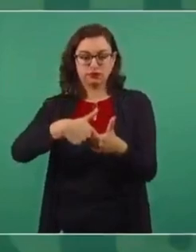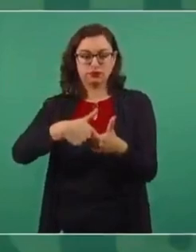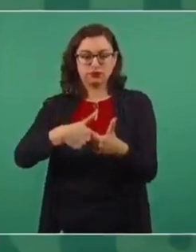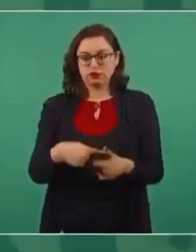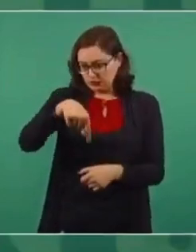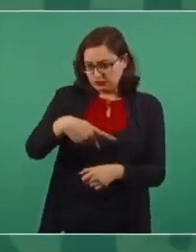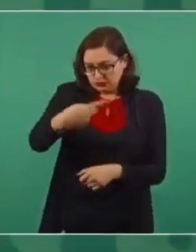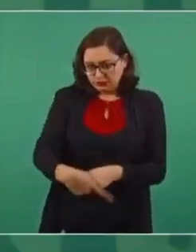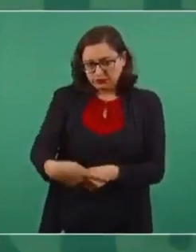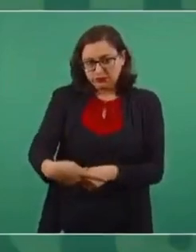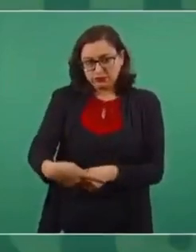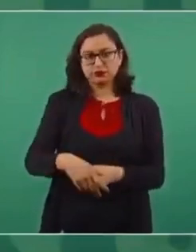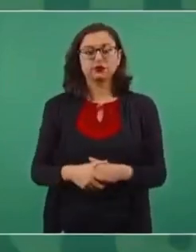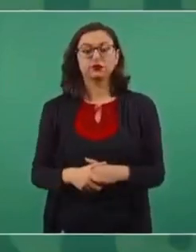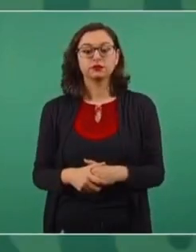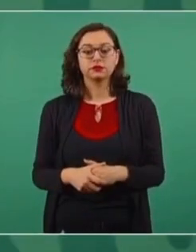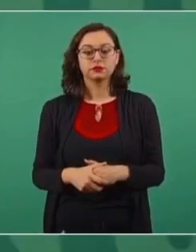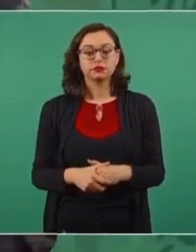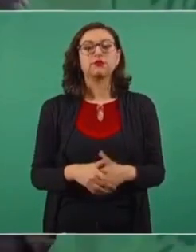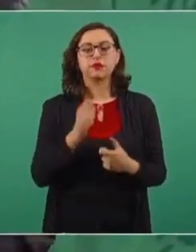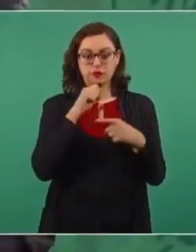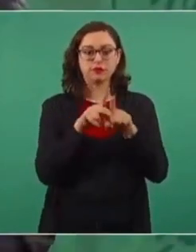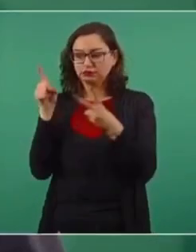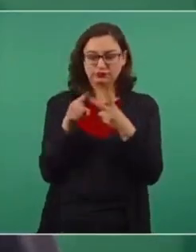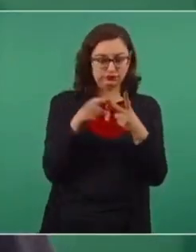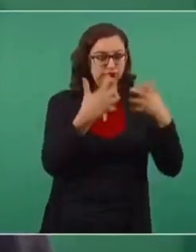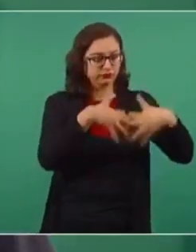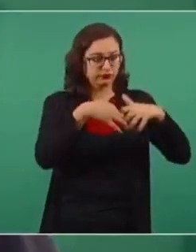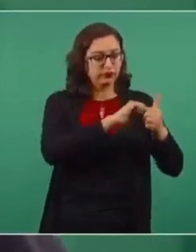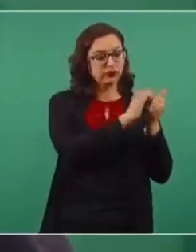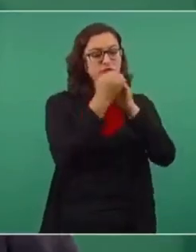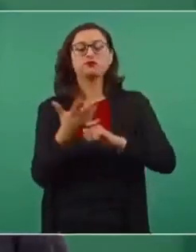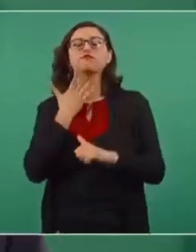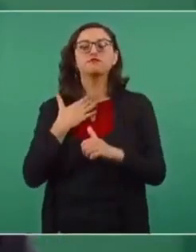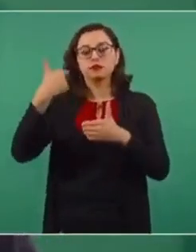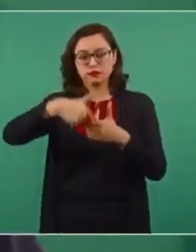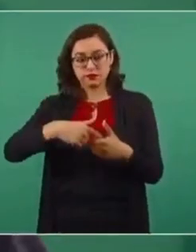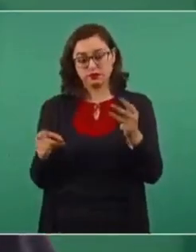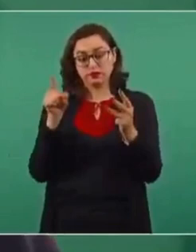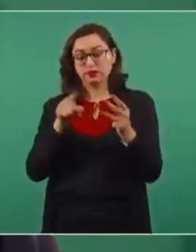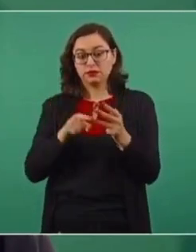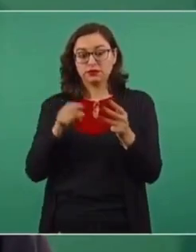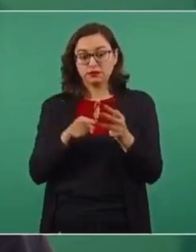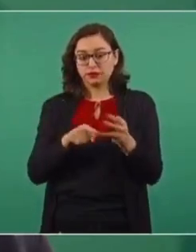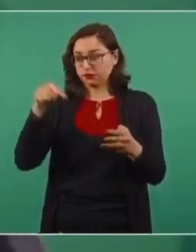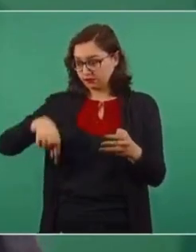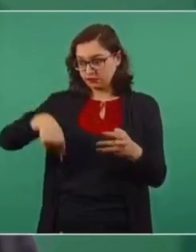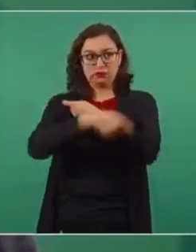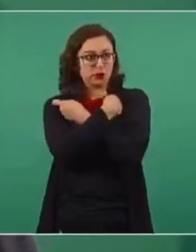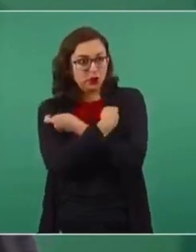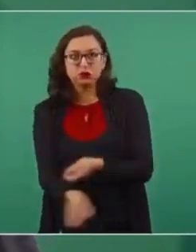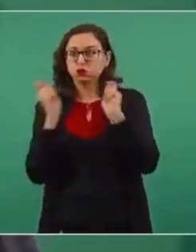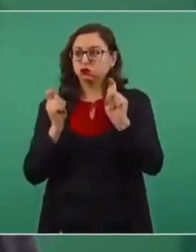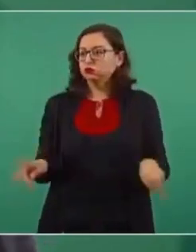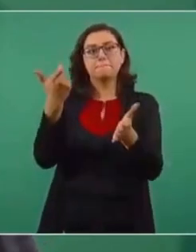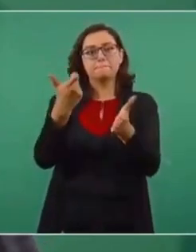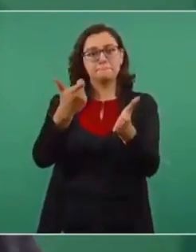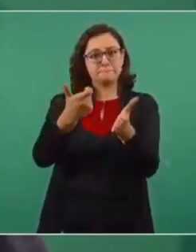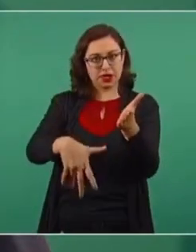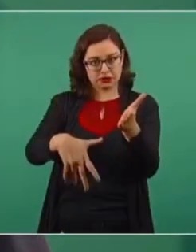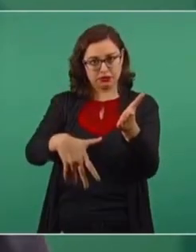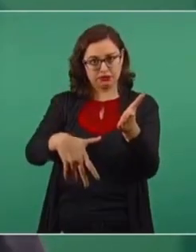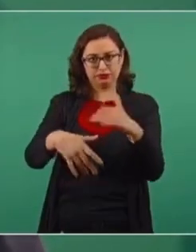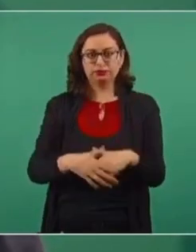en México las gasolinas, el diésel y otros derivados. Y lo tercero es distribuirlo y venderlo a buen precio a los consumidores,